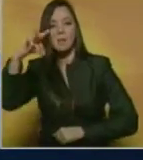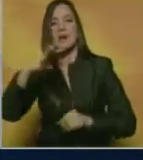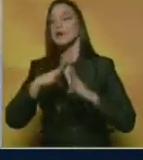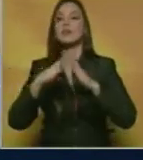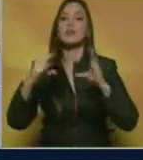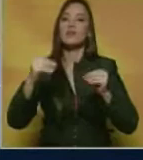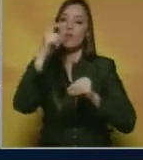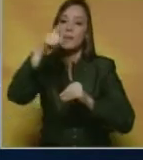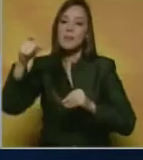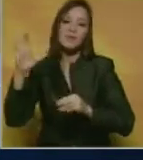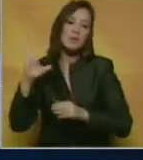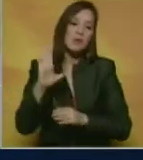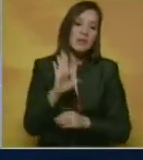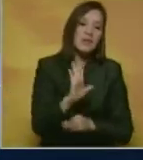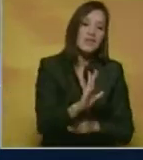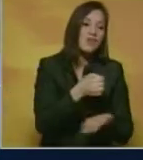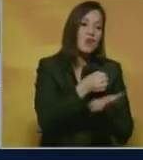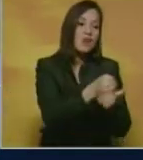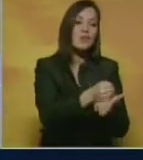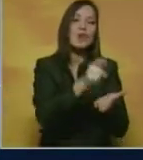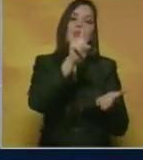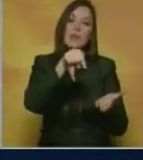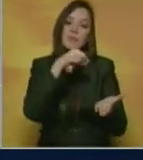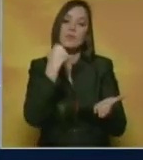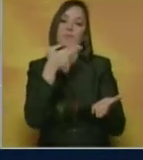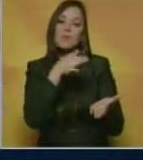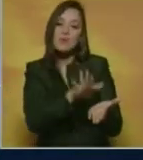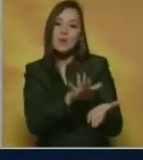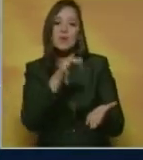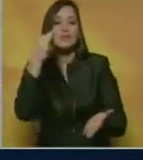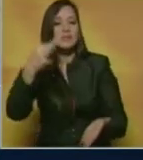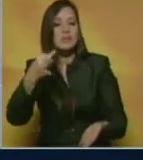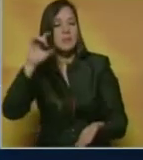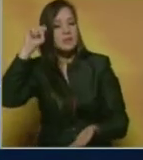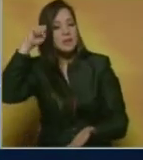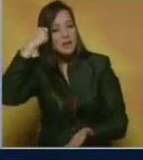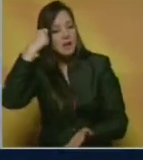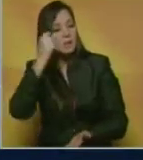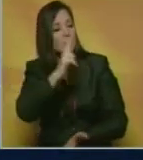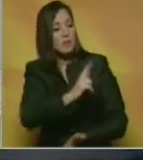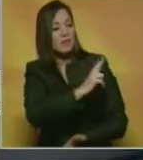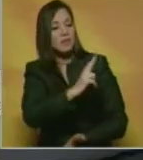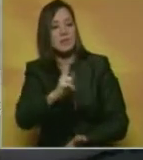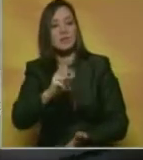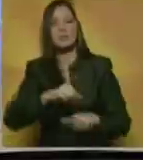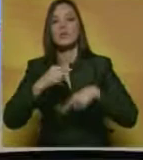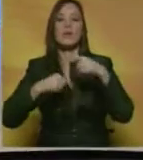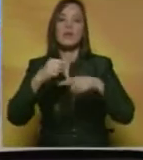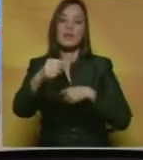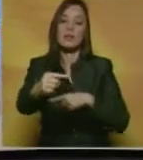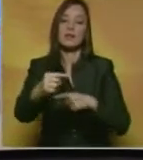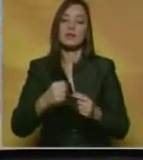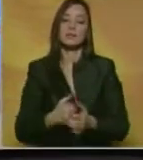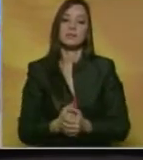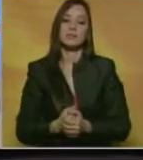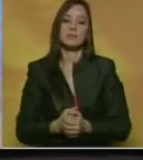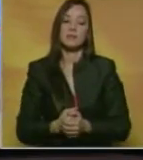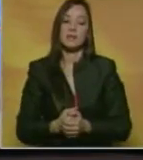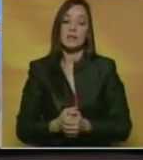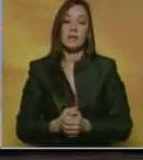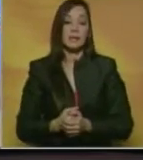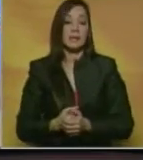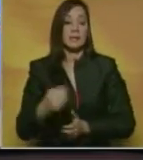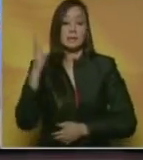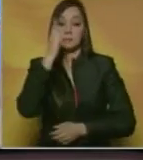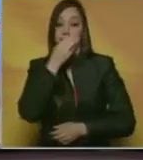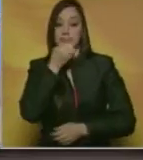socorristas que vinieron siempre se recuerdan para una bendición eterna. Bueno, hermosísimo